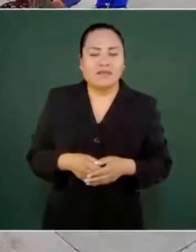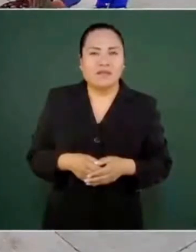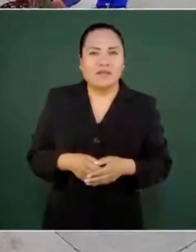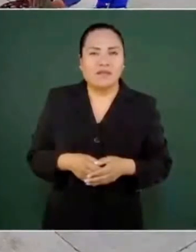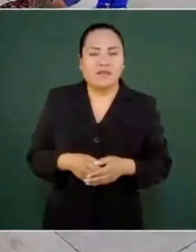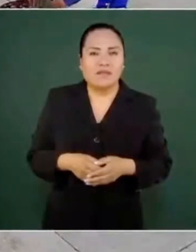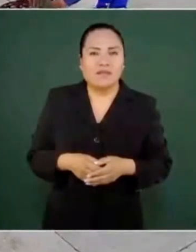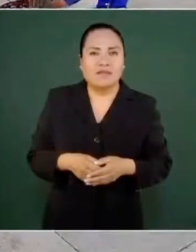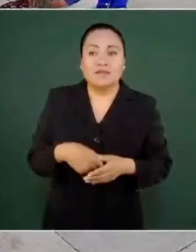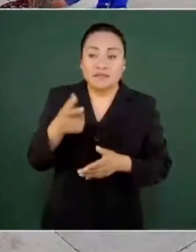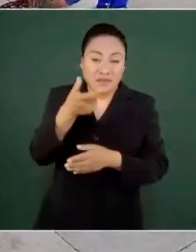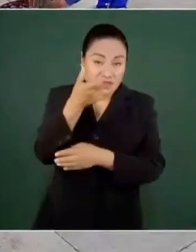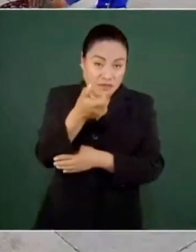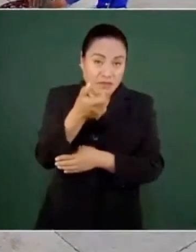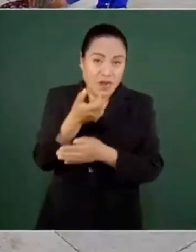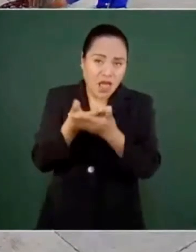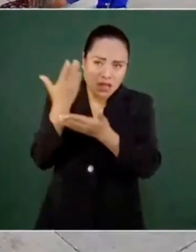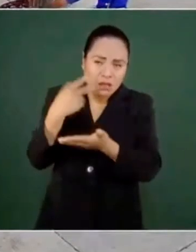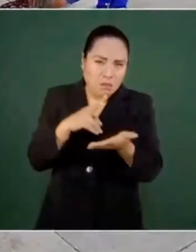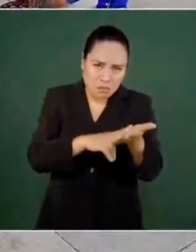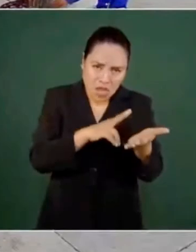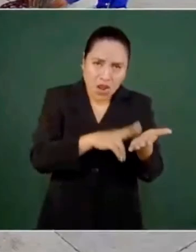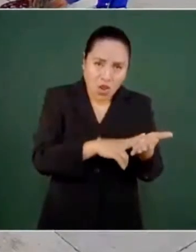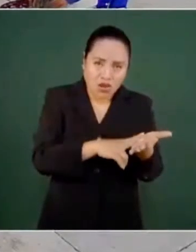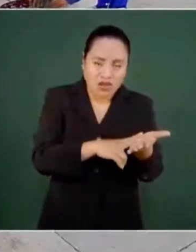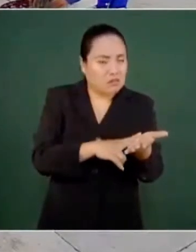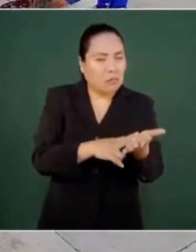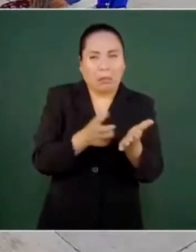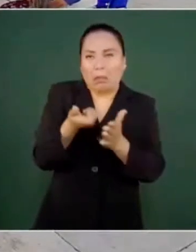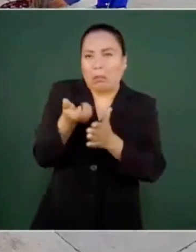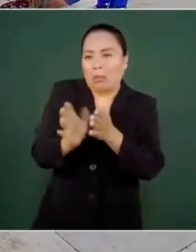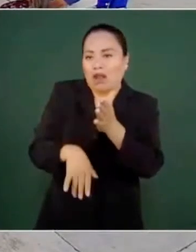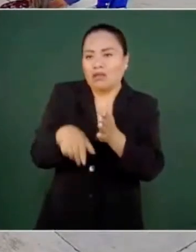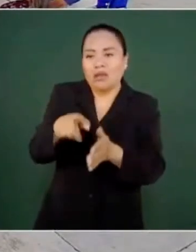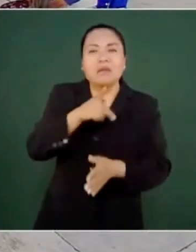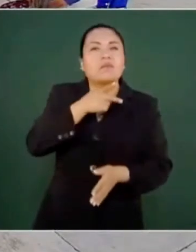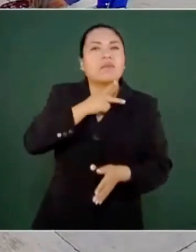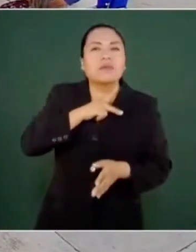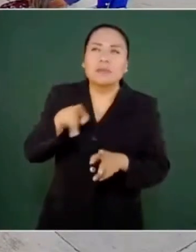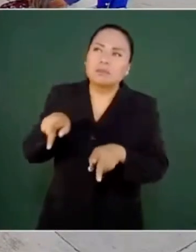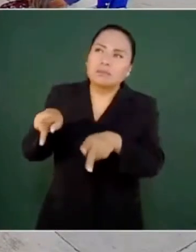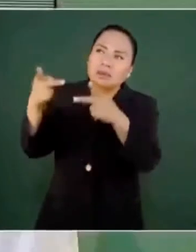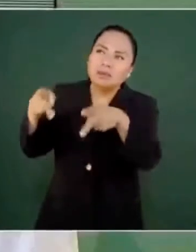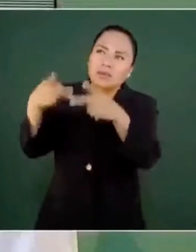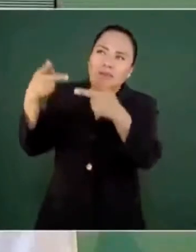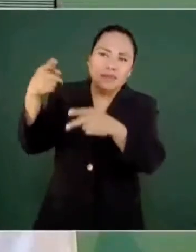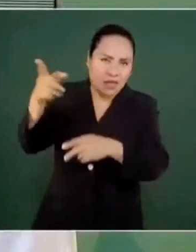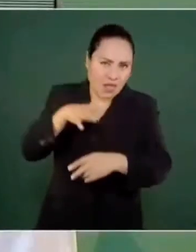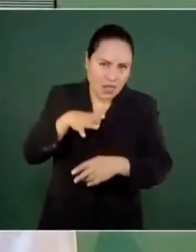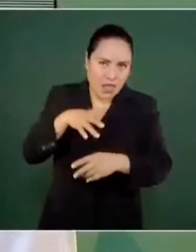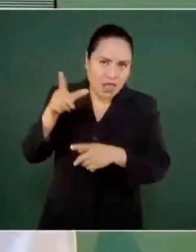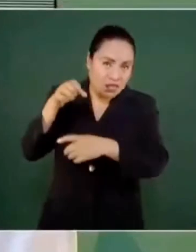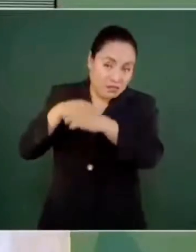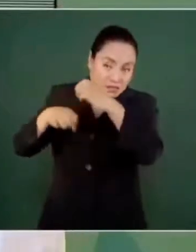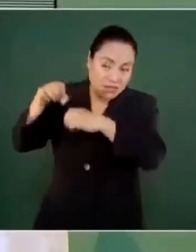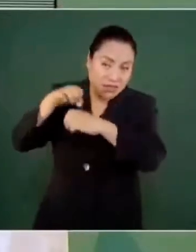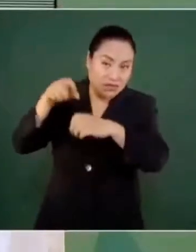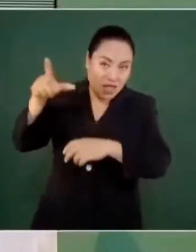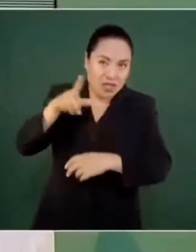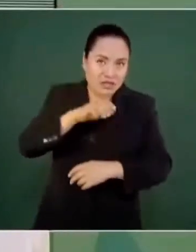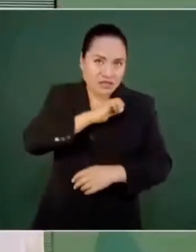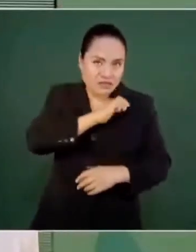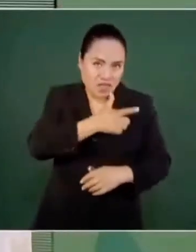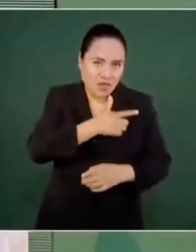a una cantidad menor de lo que valían las acciones de Pemex durante el